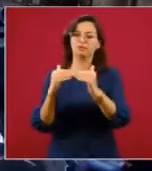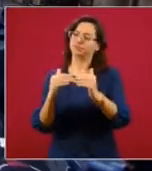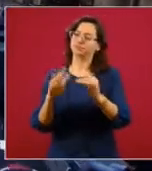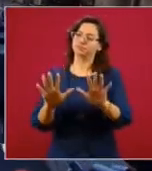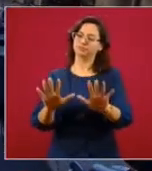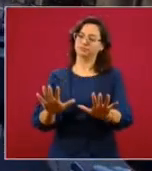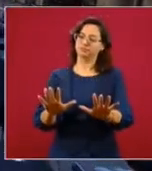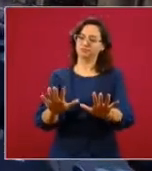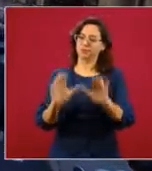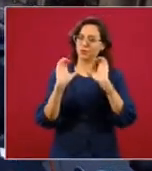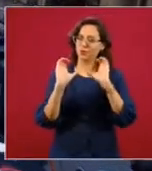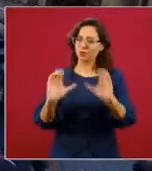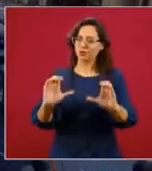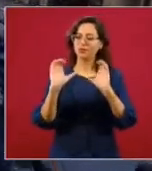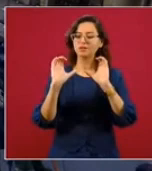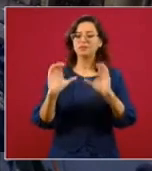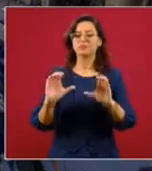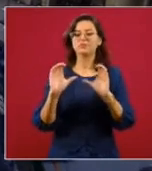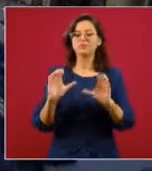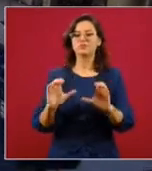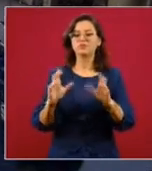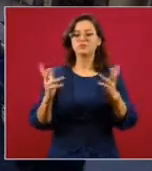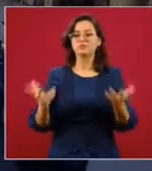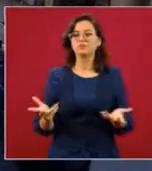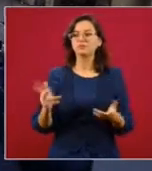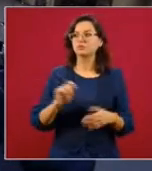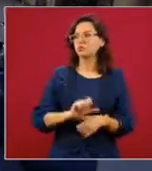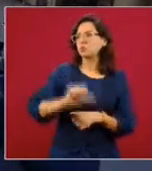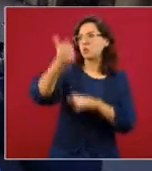de aplicación general.